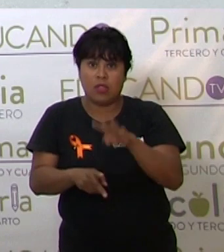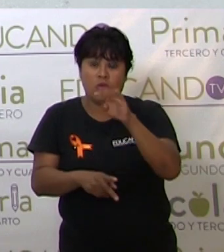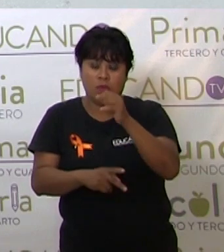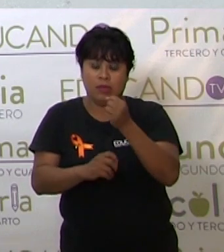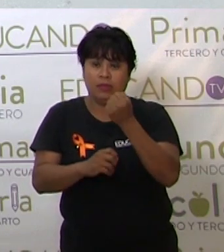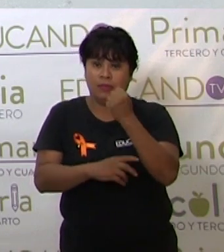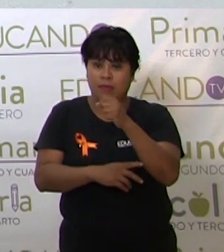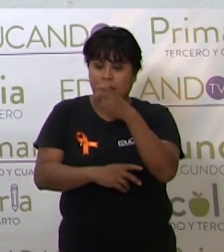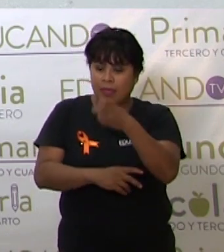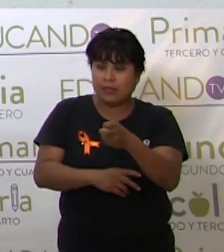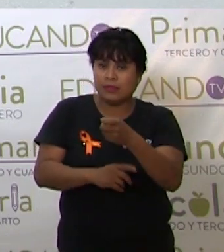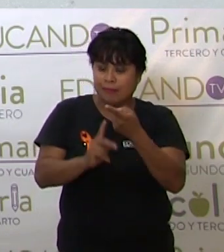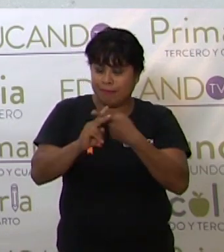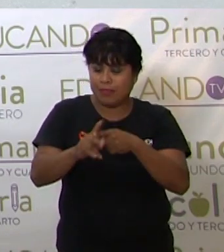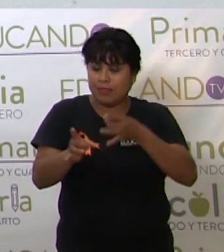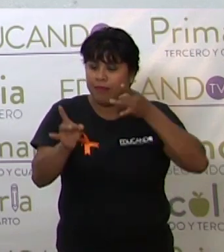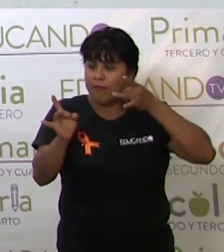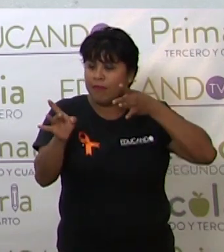una flecha.